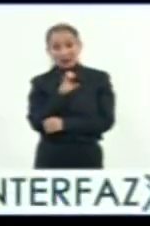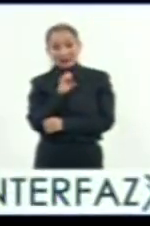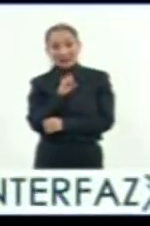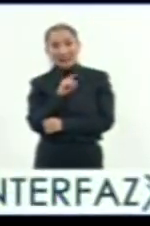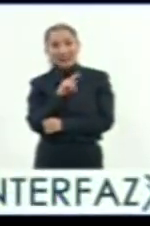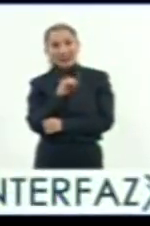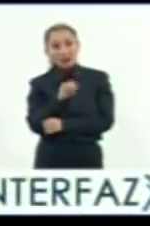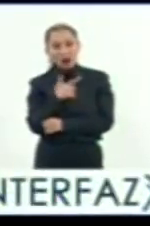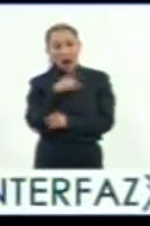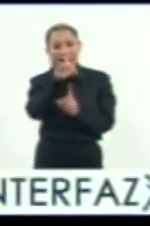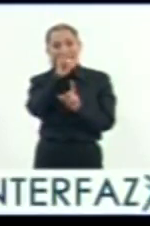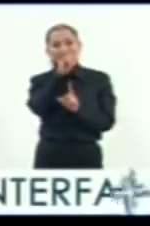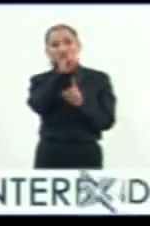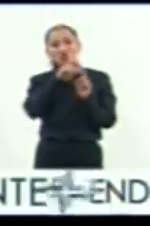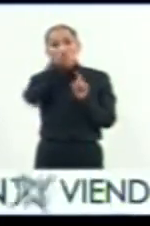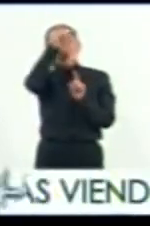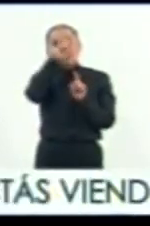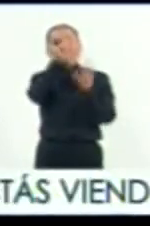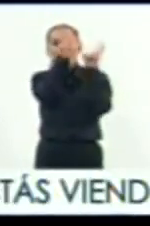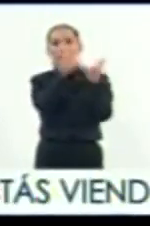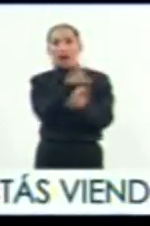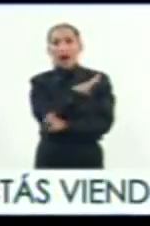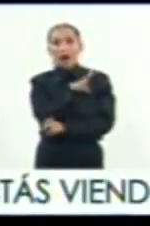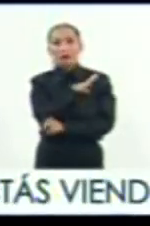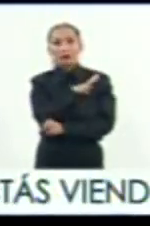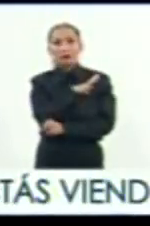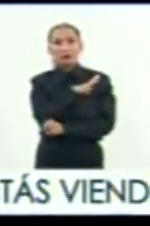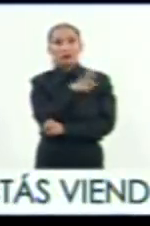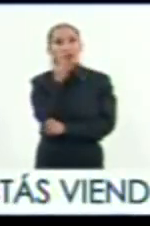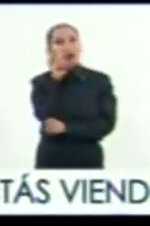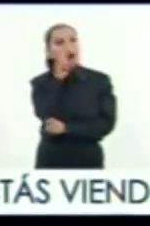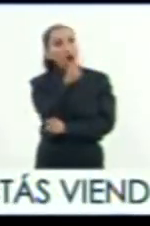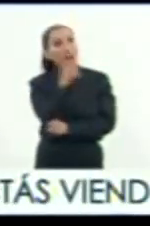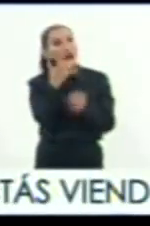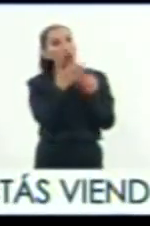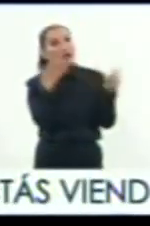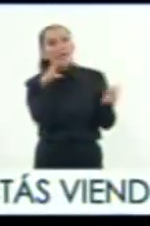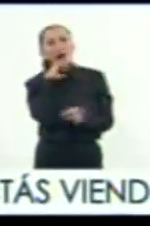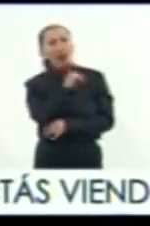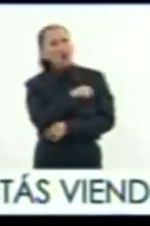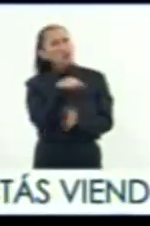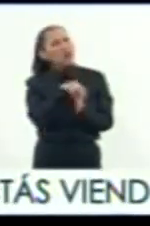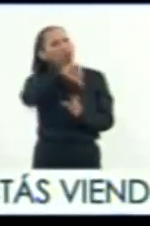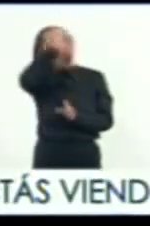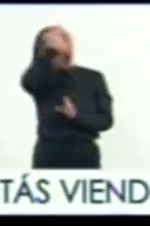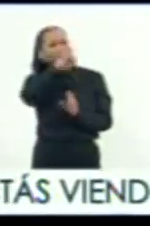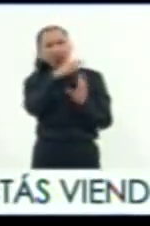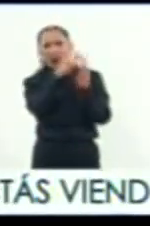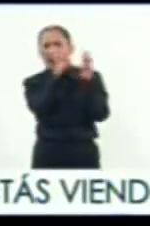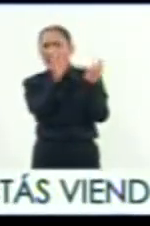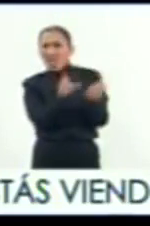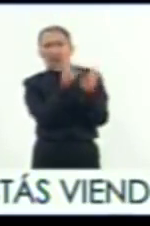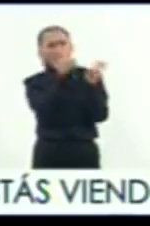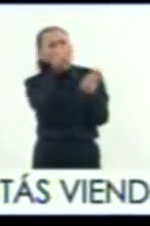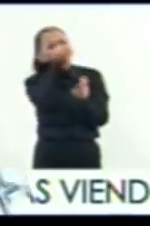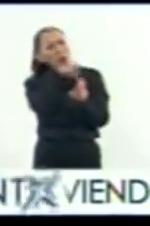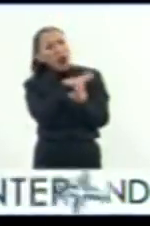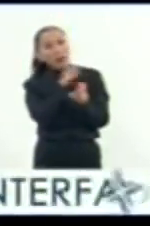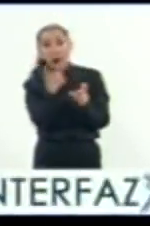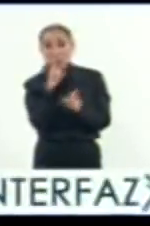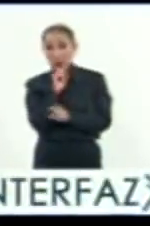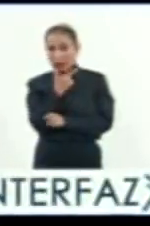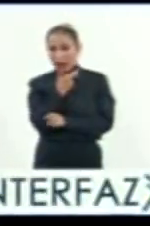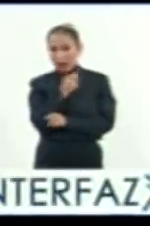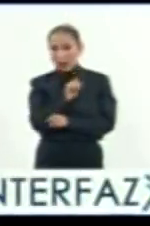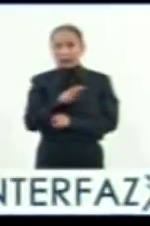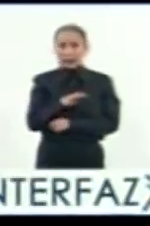o sea, a 20 grados de latitud norte, tiene nieve, considerando que son tierras cálidas. Ahora, la verdad es que no estaba a